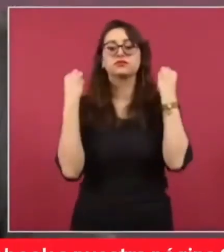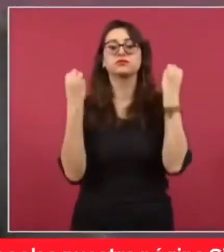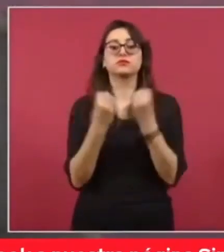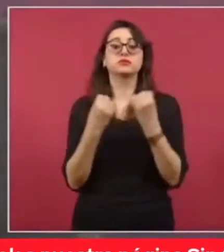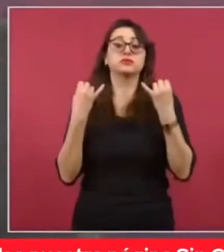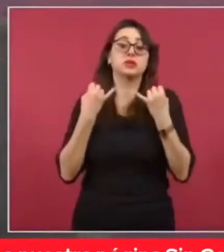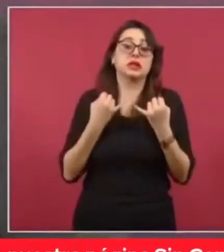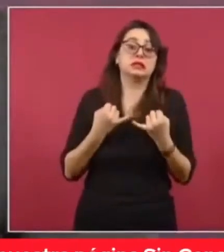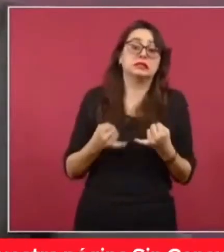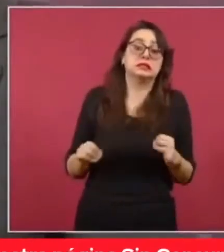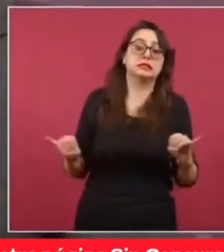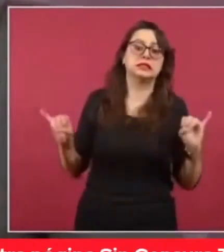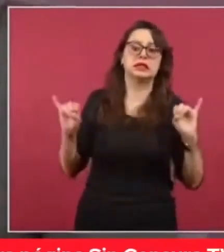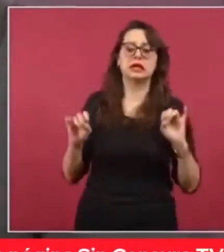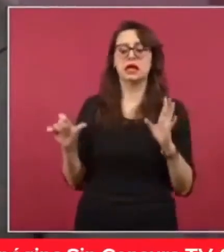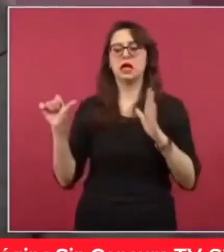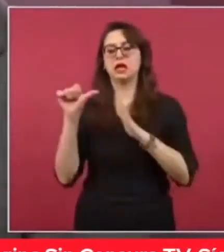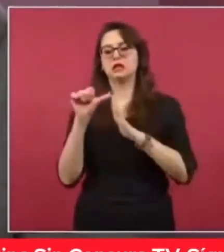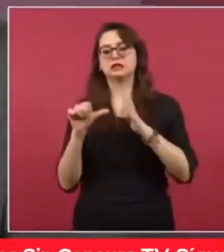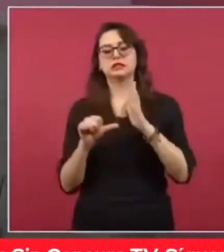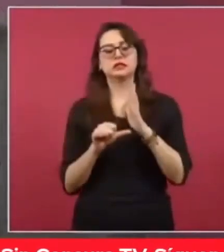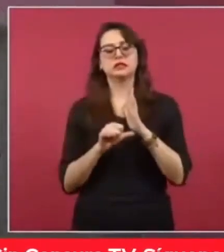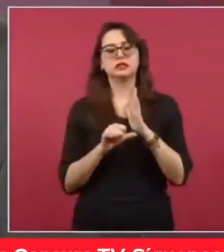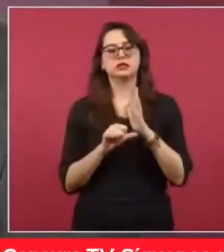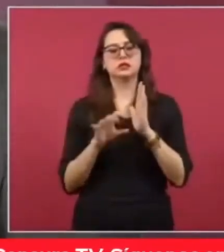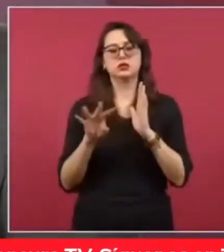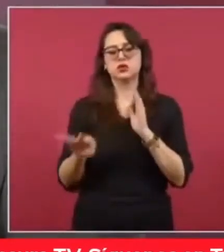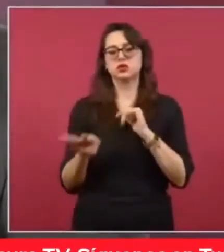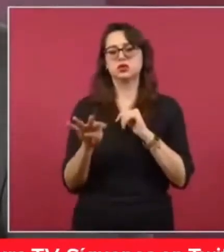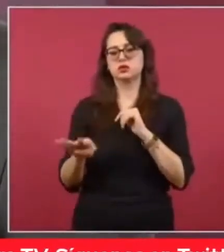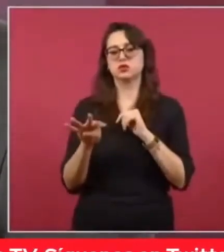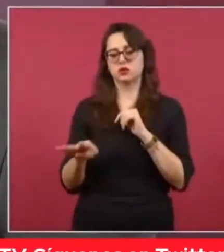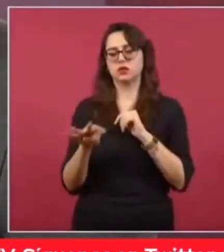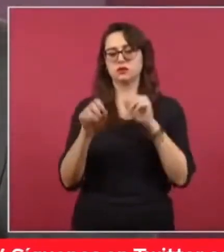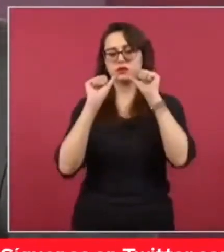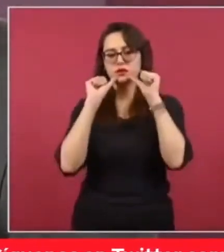artículo 19.